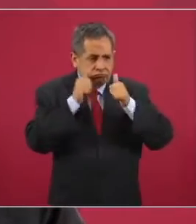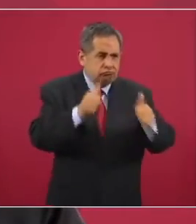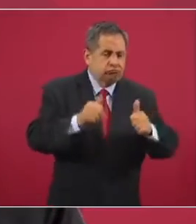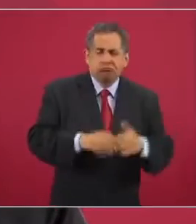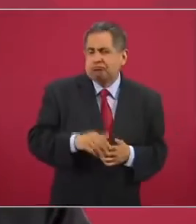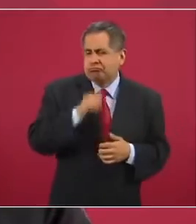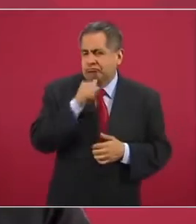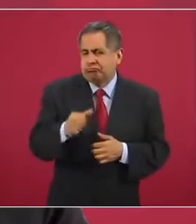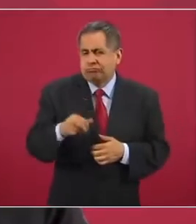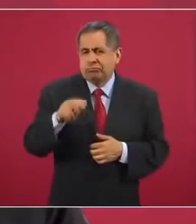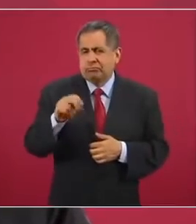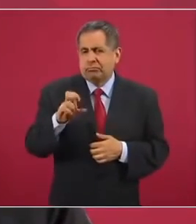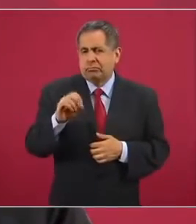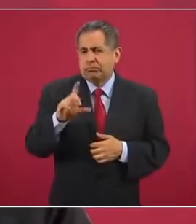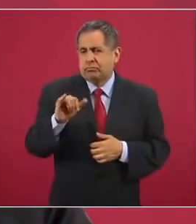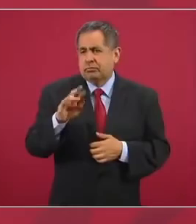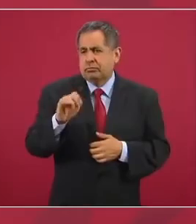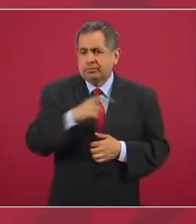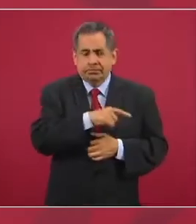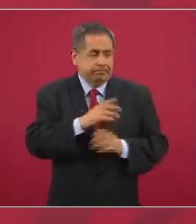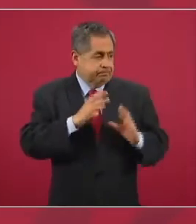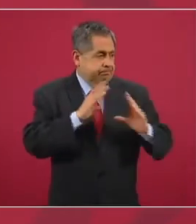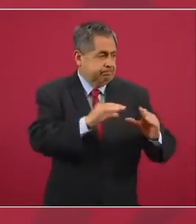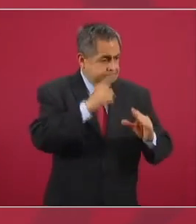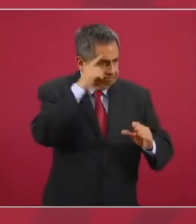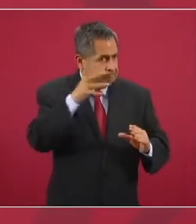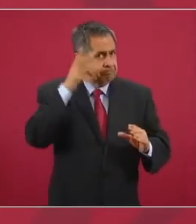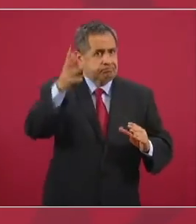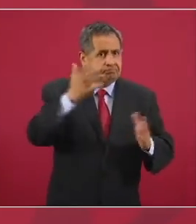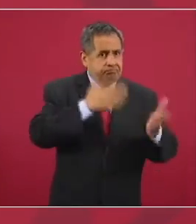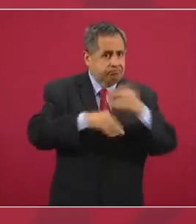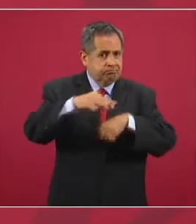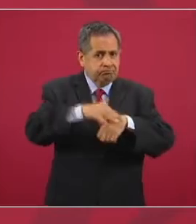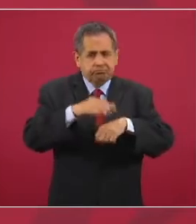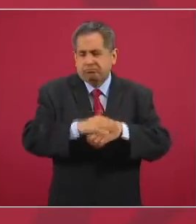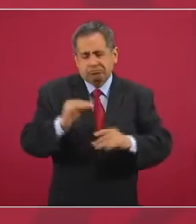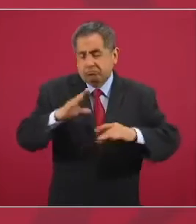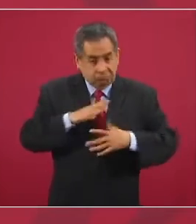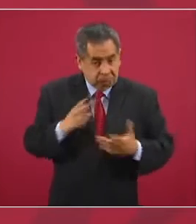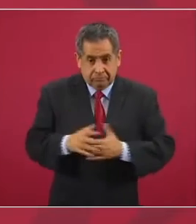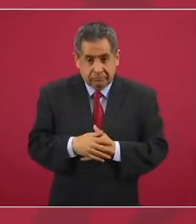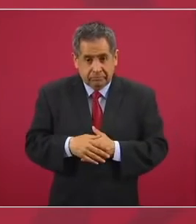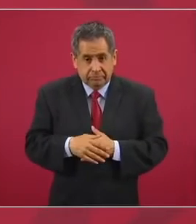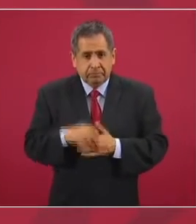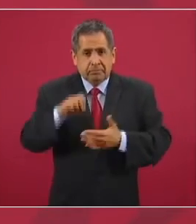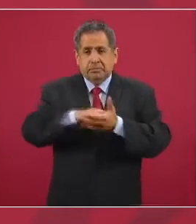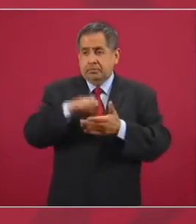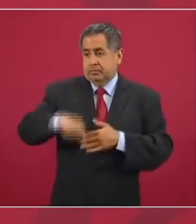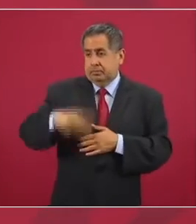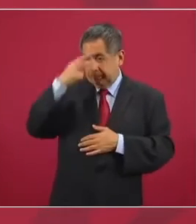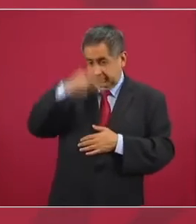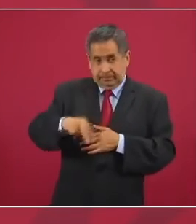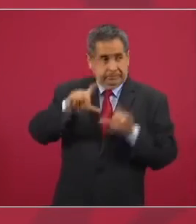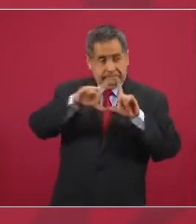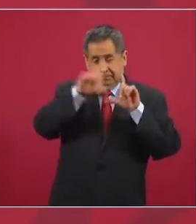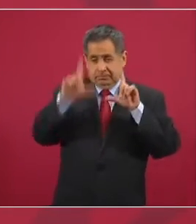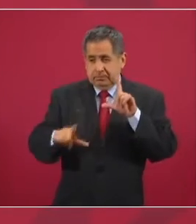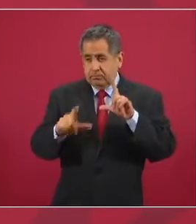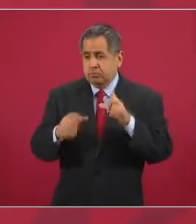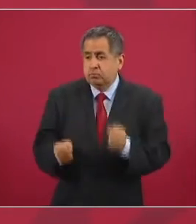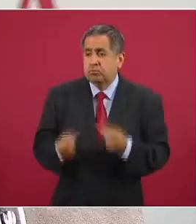periodo neoliberal a la formación de médicos. No tenemos, tenemos en México los médicos que